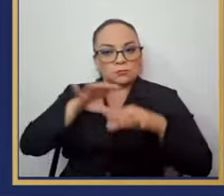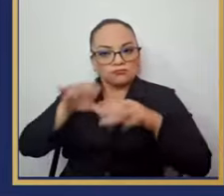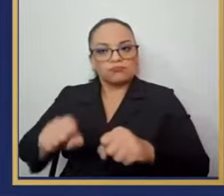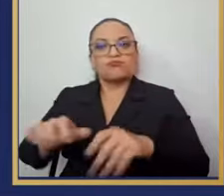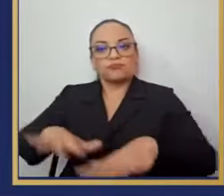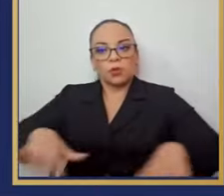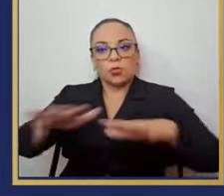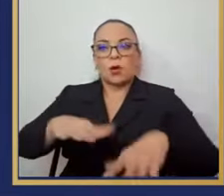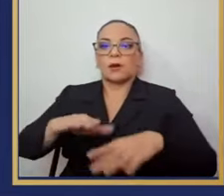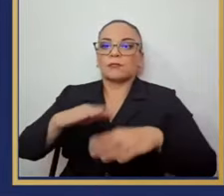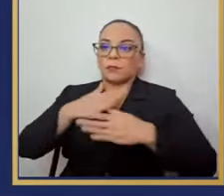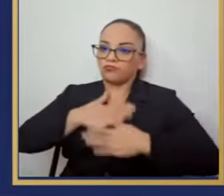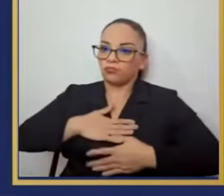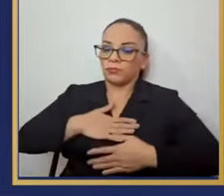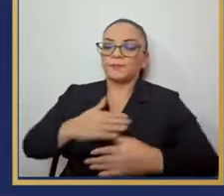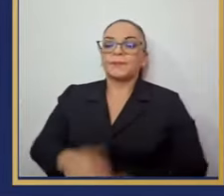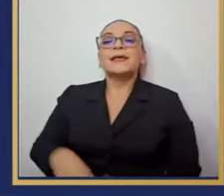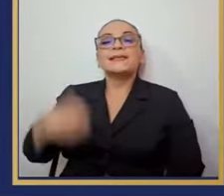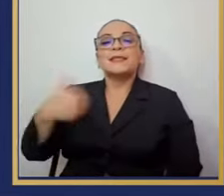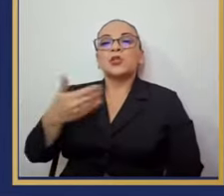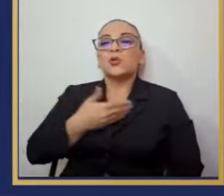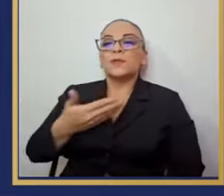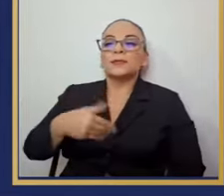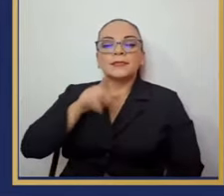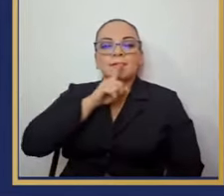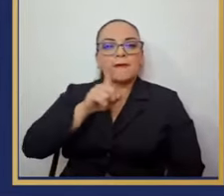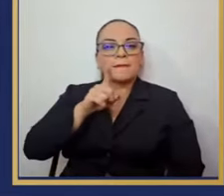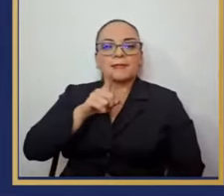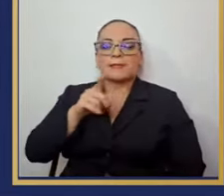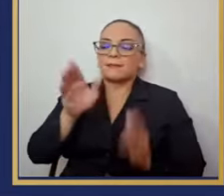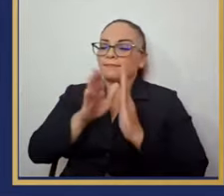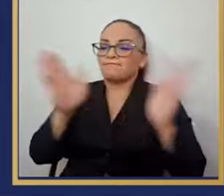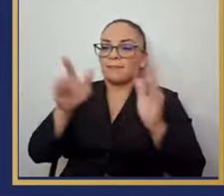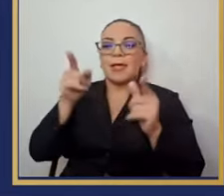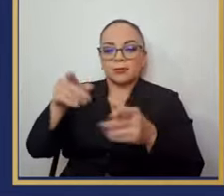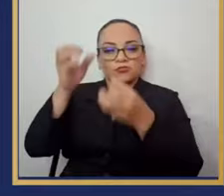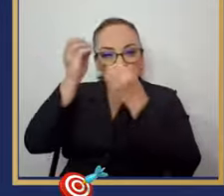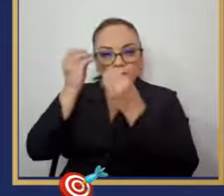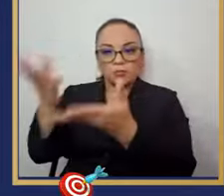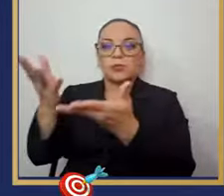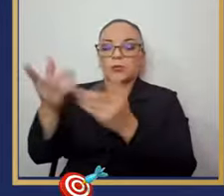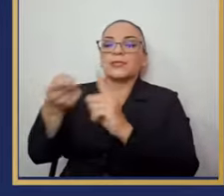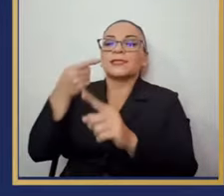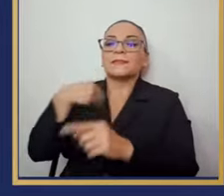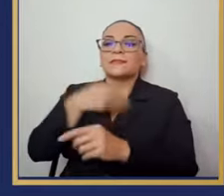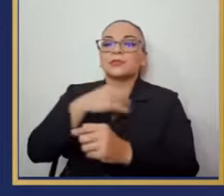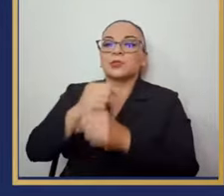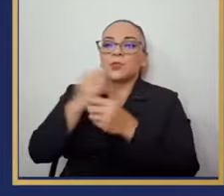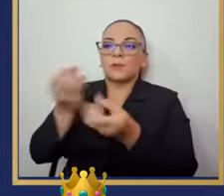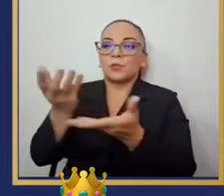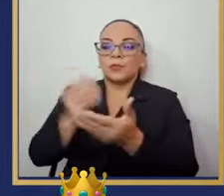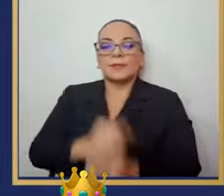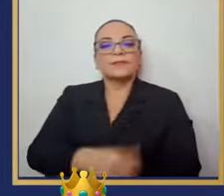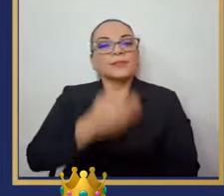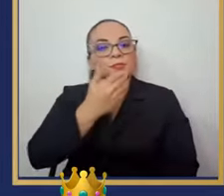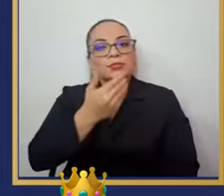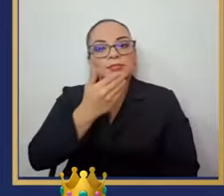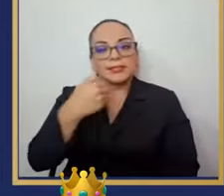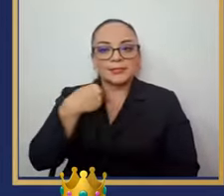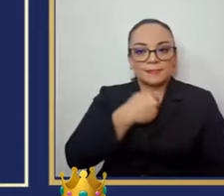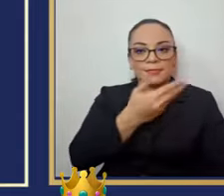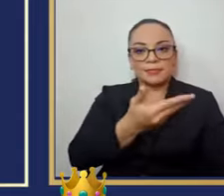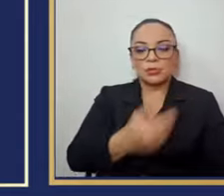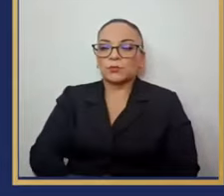Señor Presidente, en términos generales, esta es la rendición de cuentas desde el Ministerio de Seguridad Pública. Muchas gracias, señor Ministro,